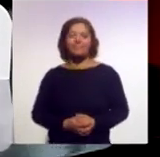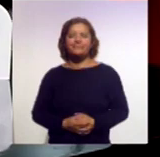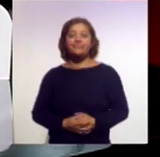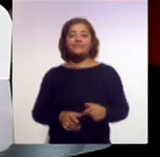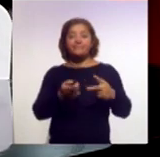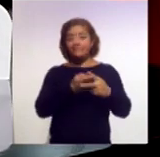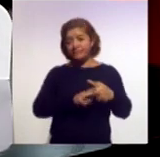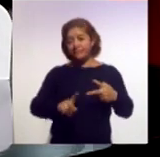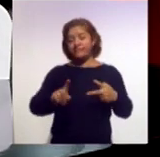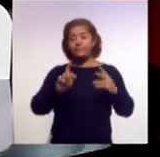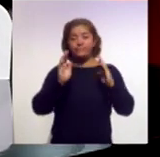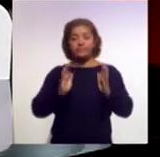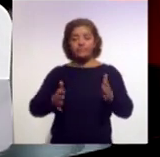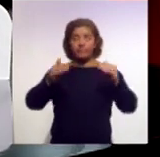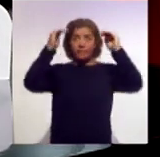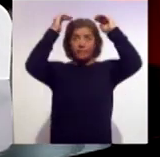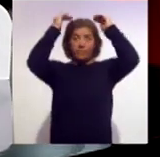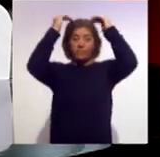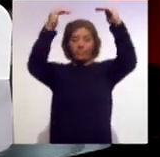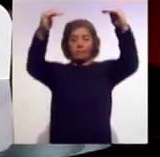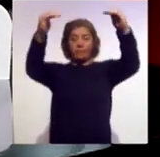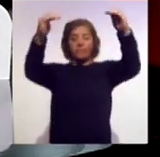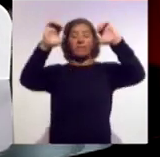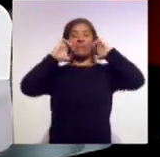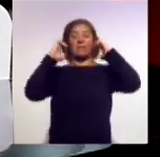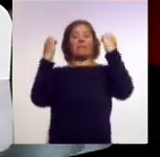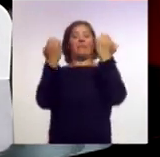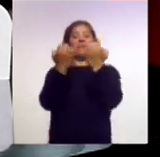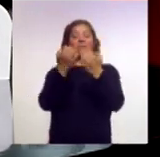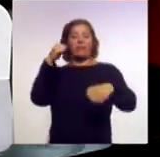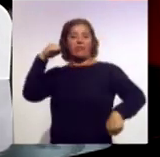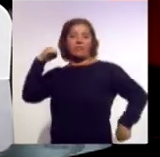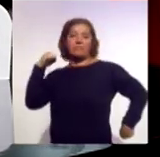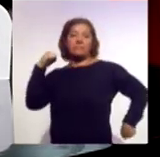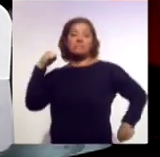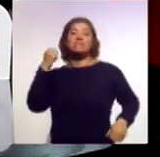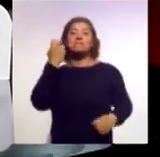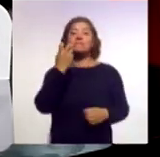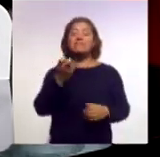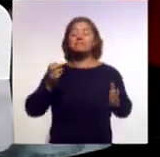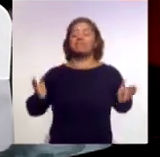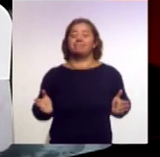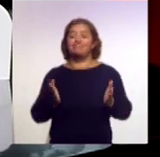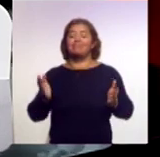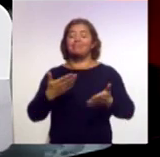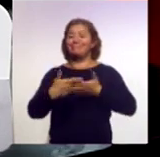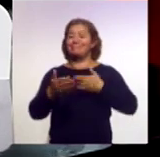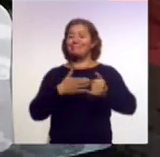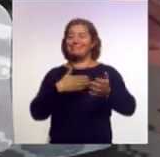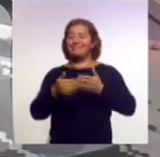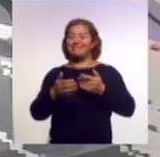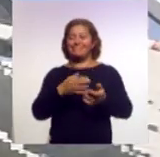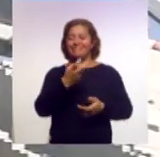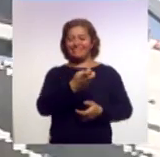instalación de la techedumbre en el Estadio Tlauicole. Avanza la modernización de dicho inmueble.